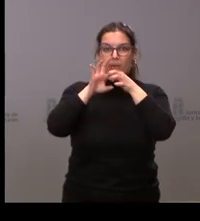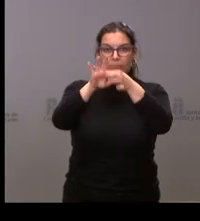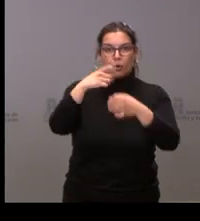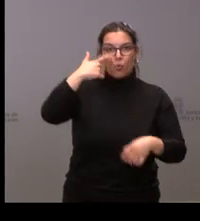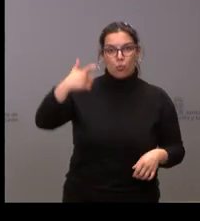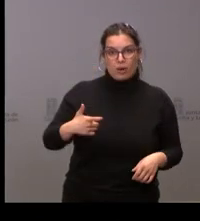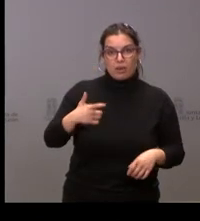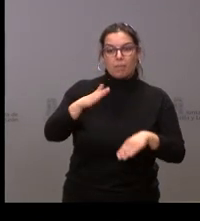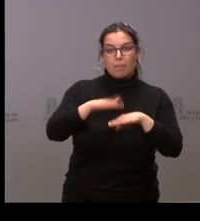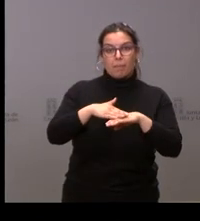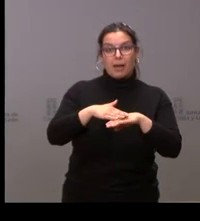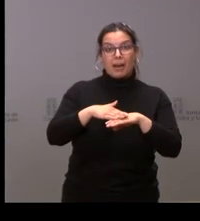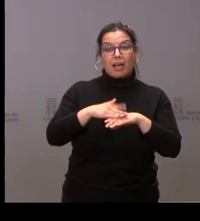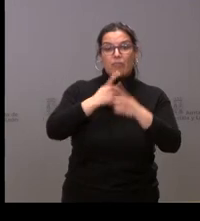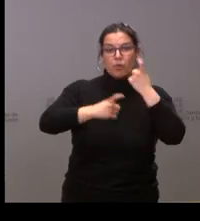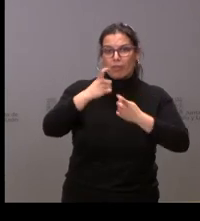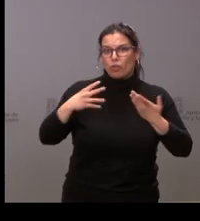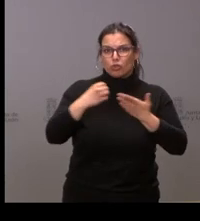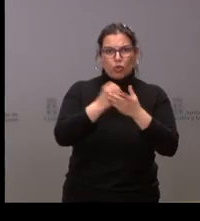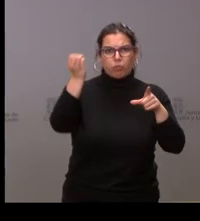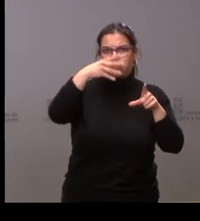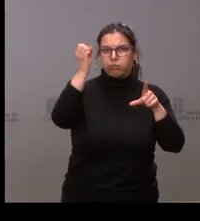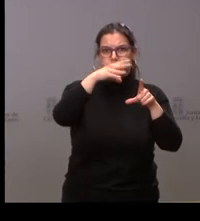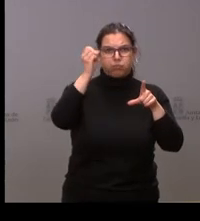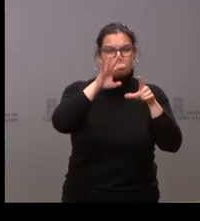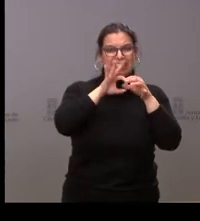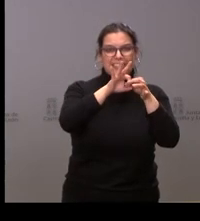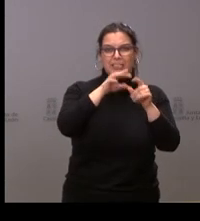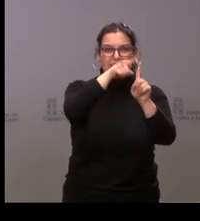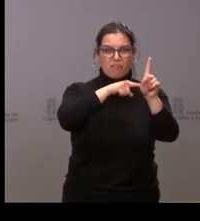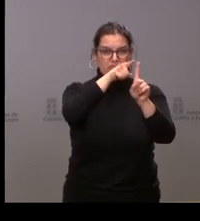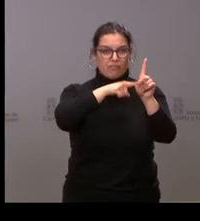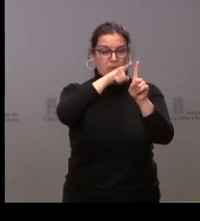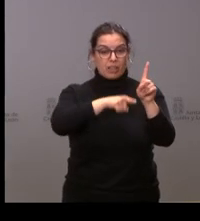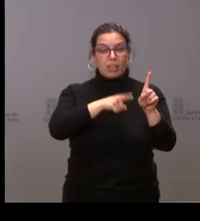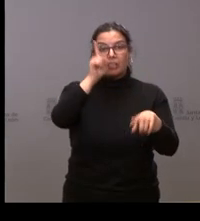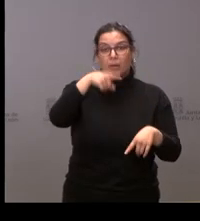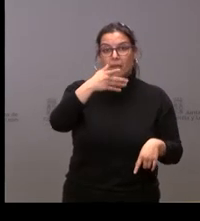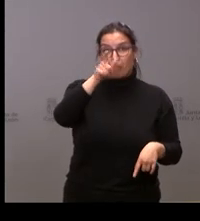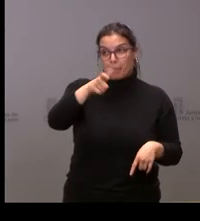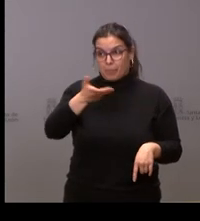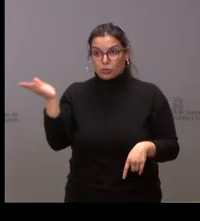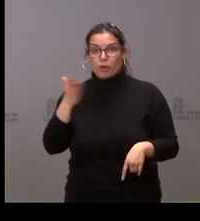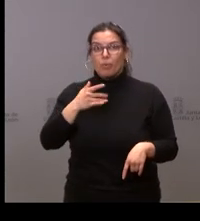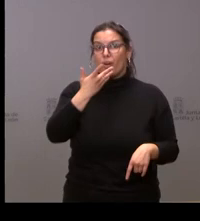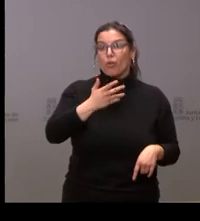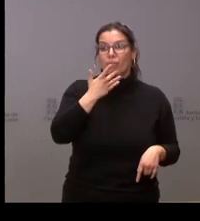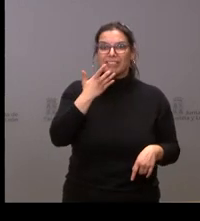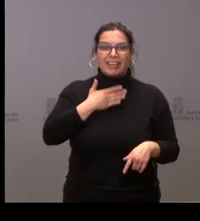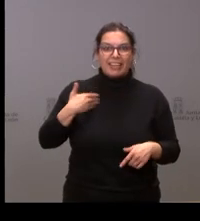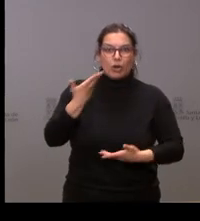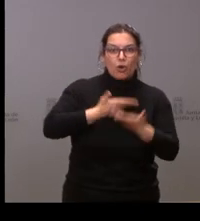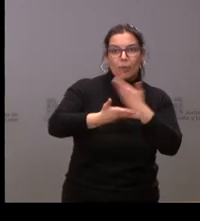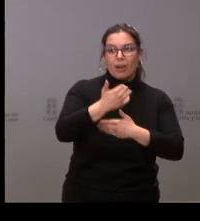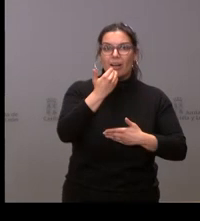Ucrania para canalizar toda la información que sea útil y conocer por parte de los ciudadanos las vías posibles de